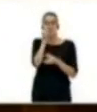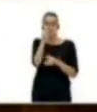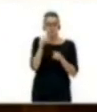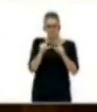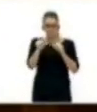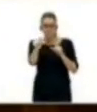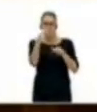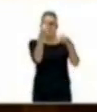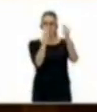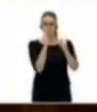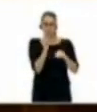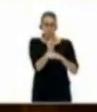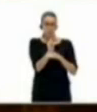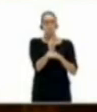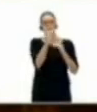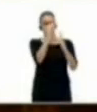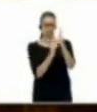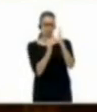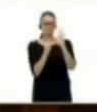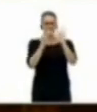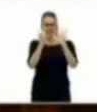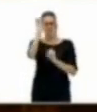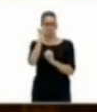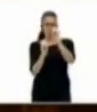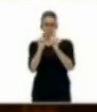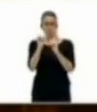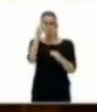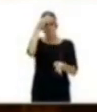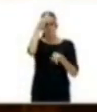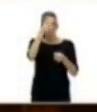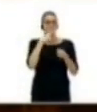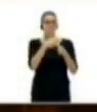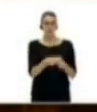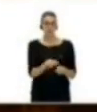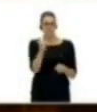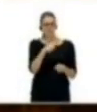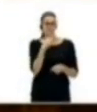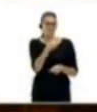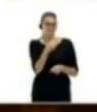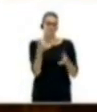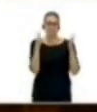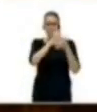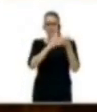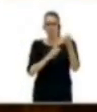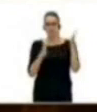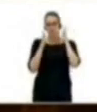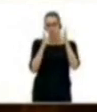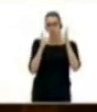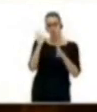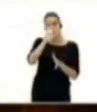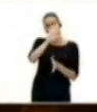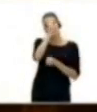presupuesto en un 6%. Los datos nos dicen también, según el informe del Consejo Económico y Social, que